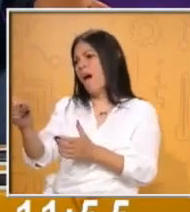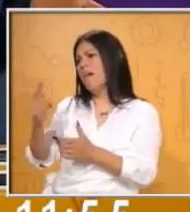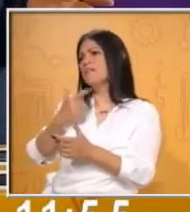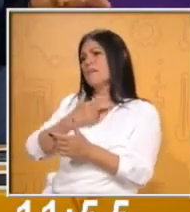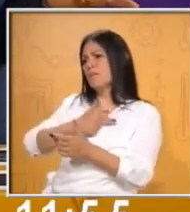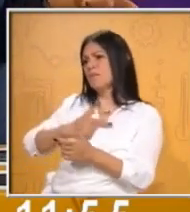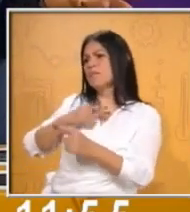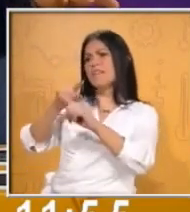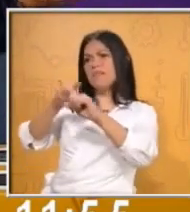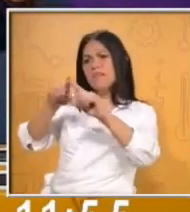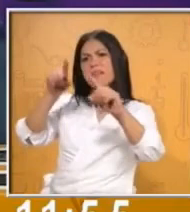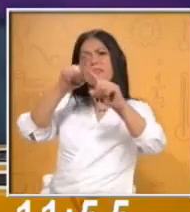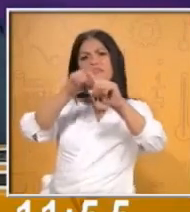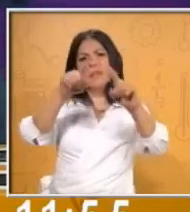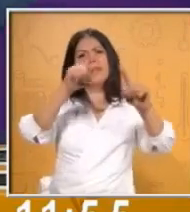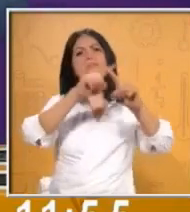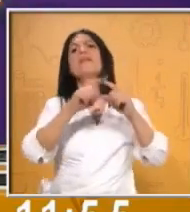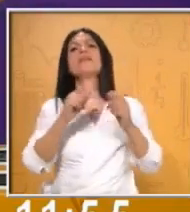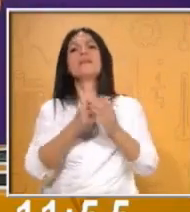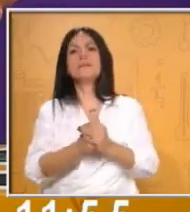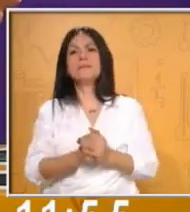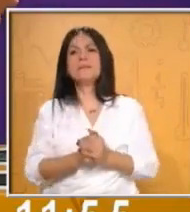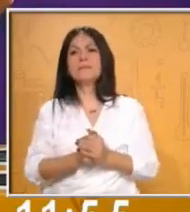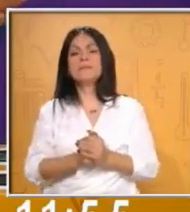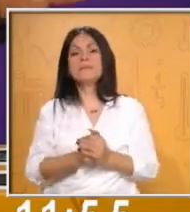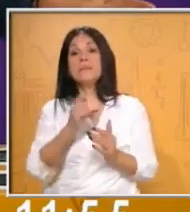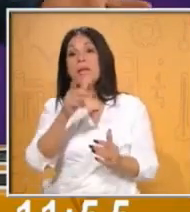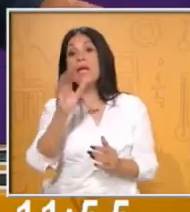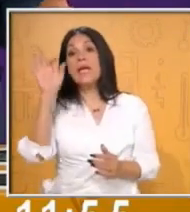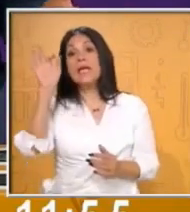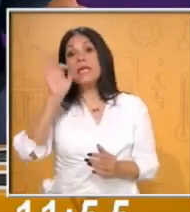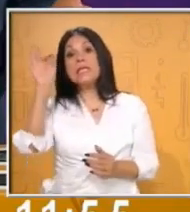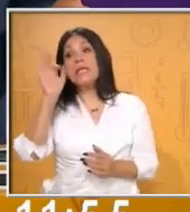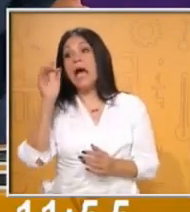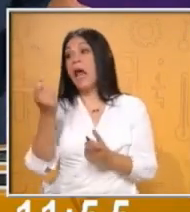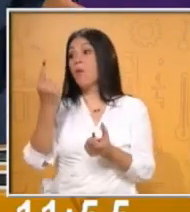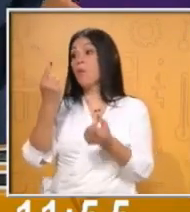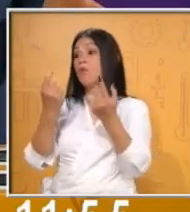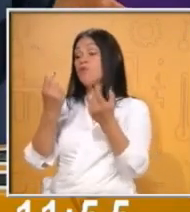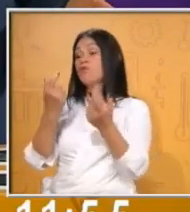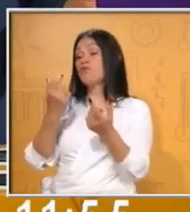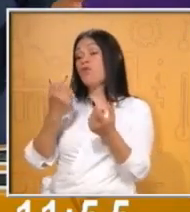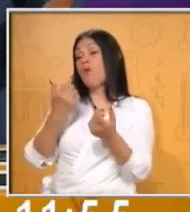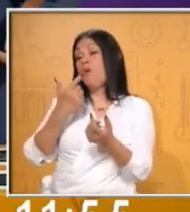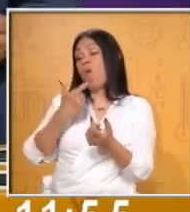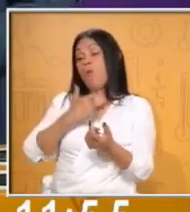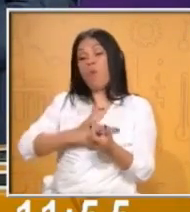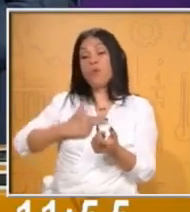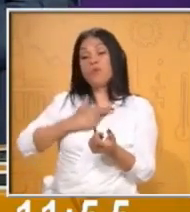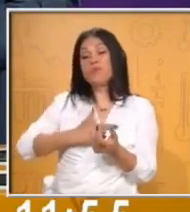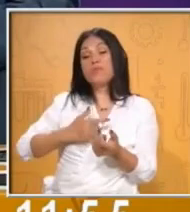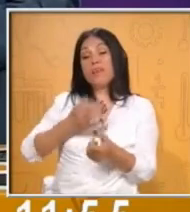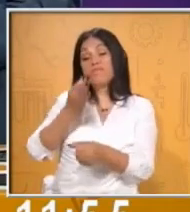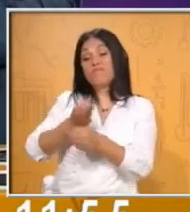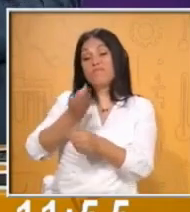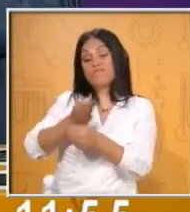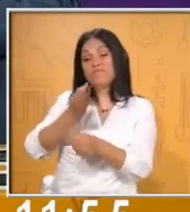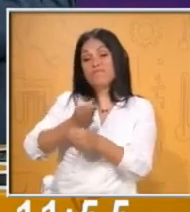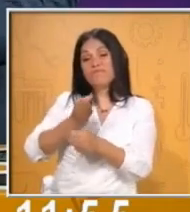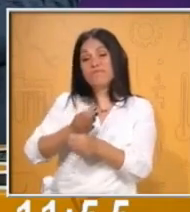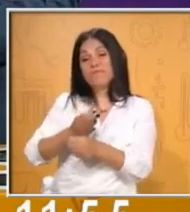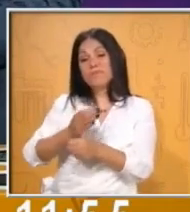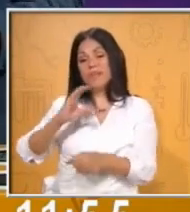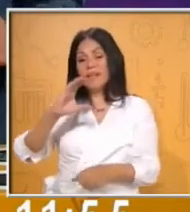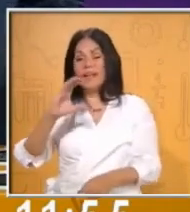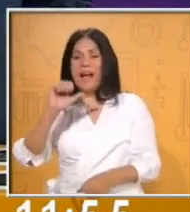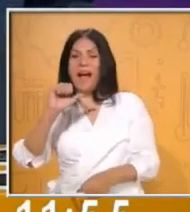respuestas en las que no coincides. A lo mejor a ti te gusta el anime, las caricaturas y a tu mamá no.